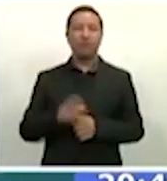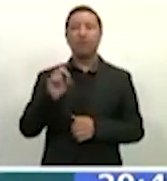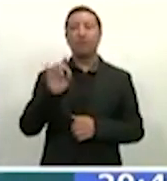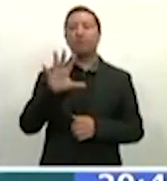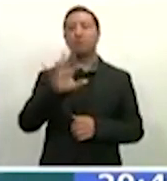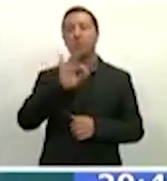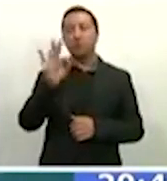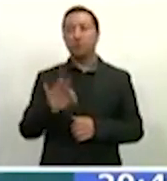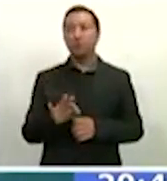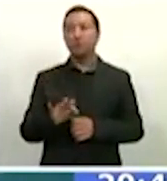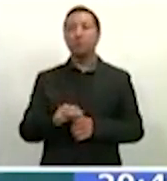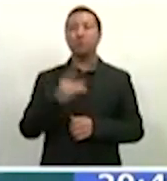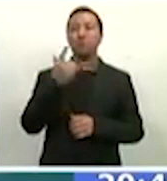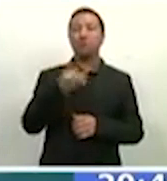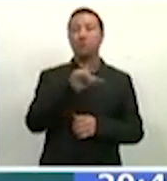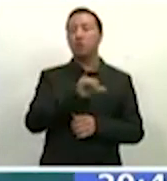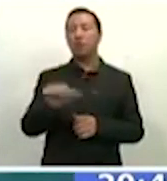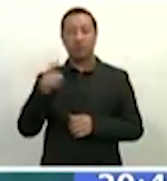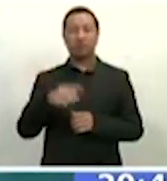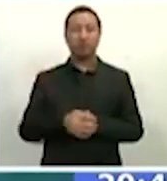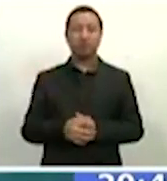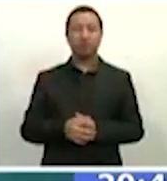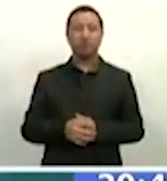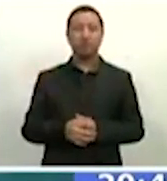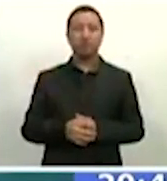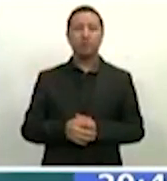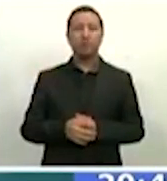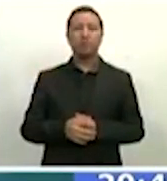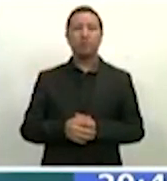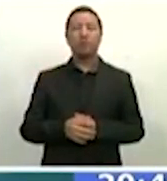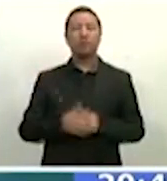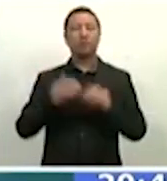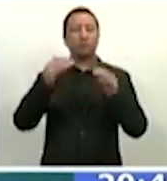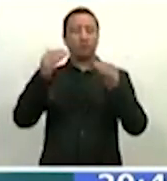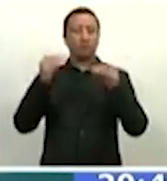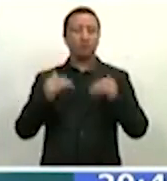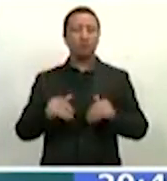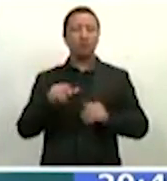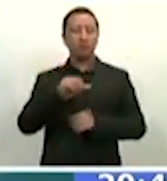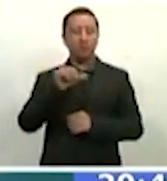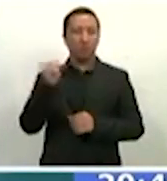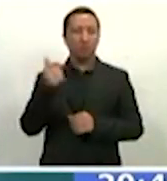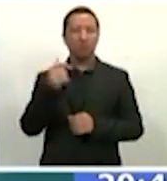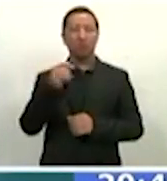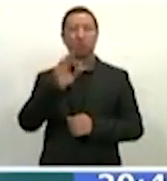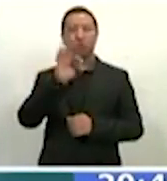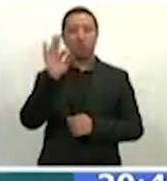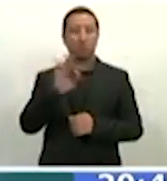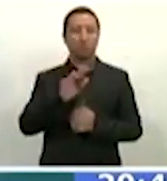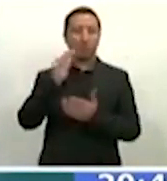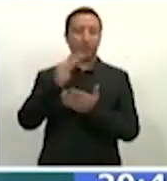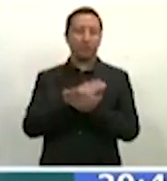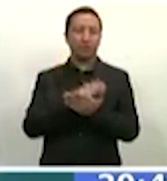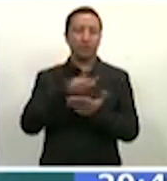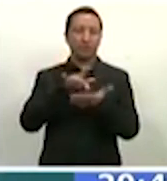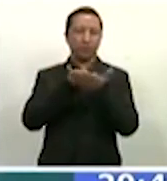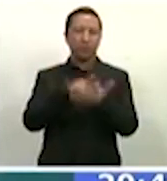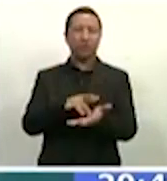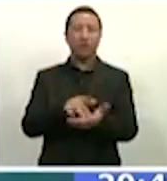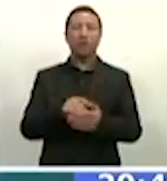a partir de julio al mes de diciembre. Otro estímulo muy importante, y esto es atendiendo al